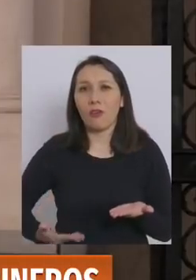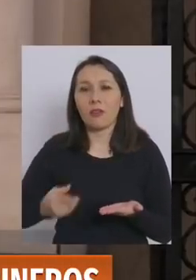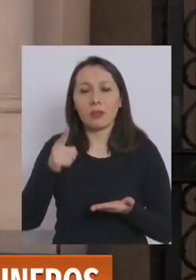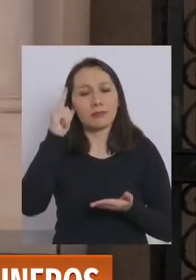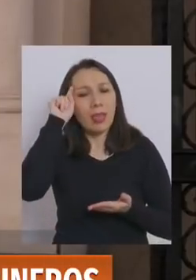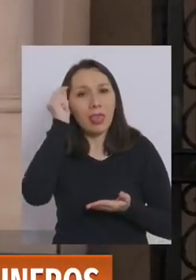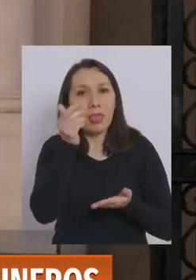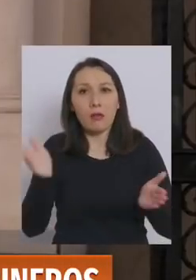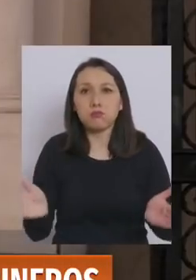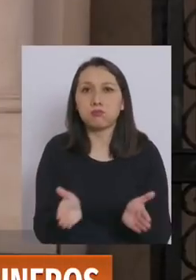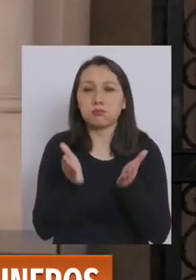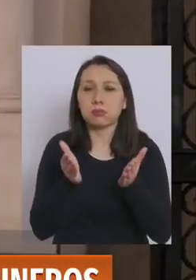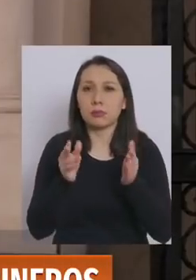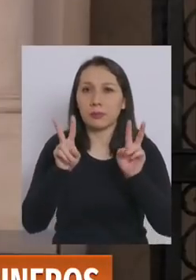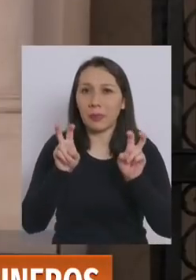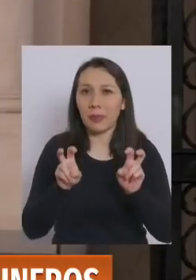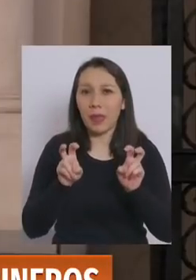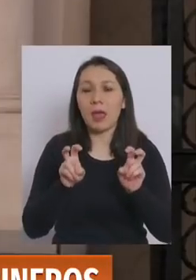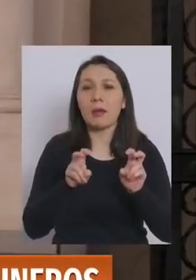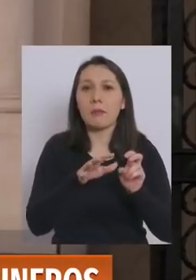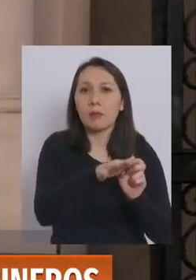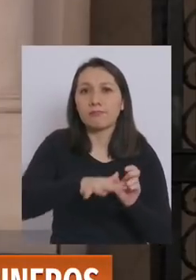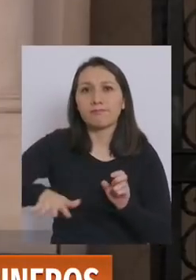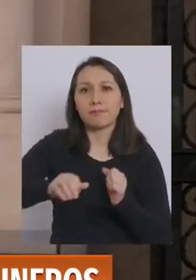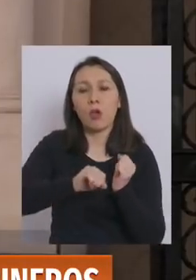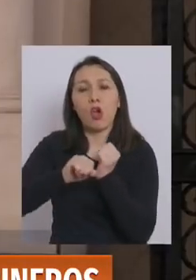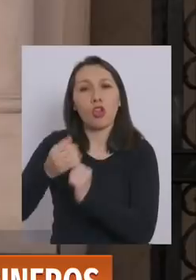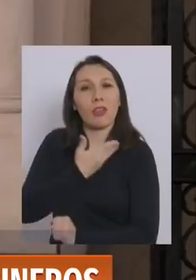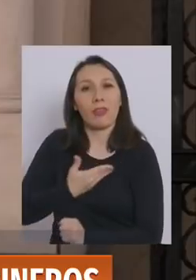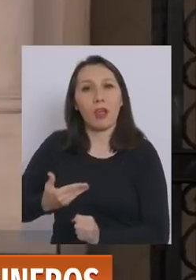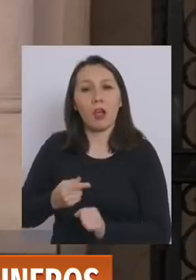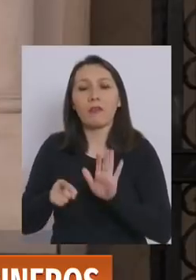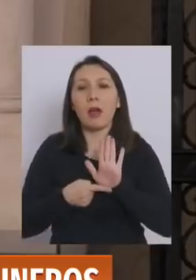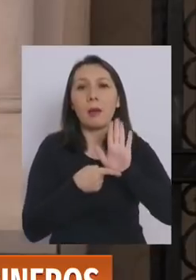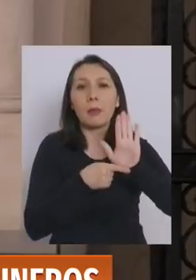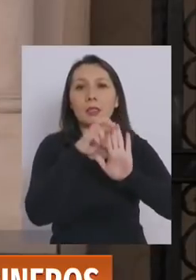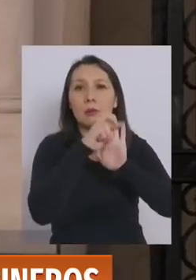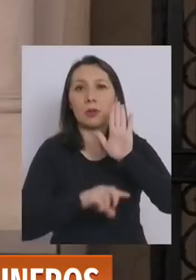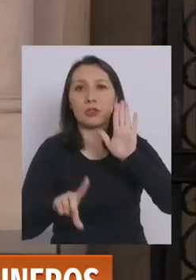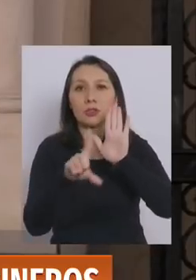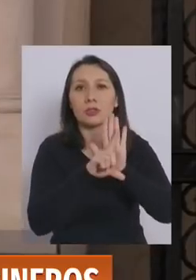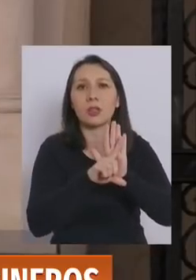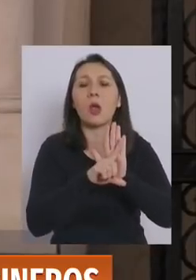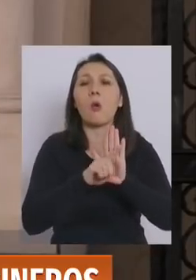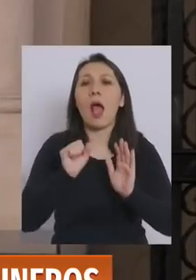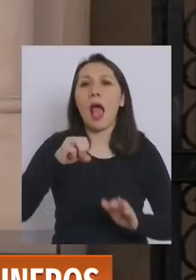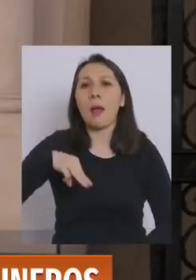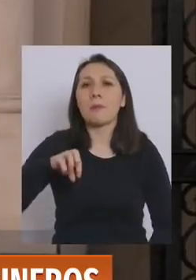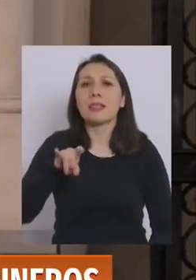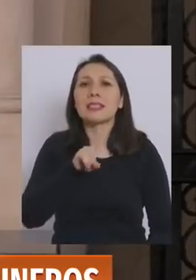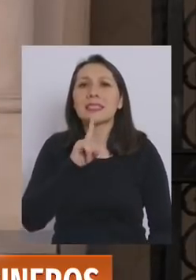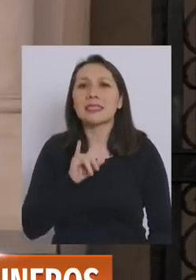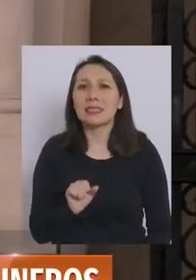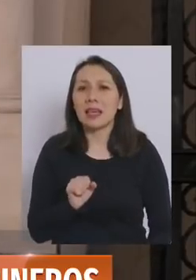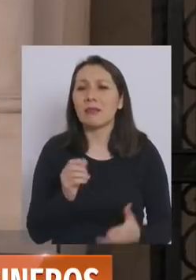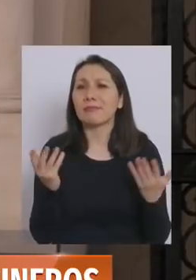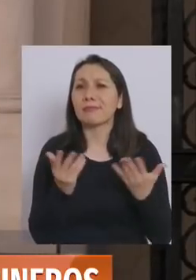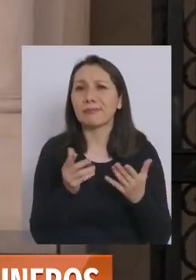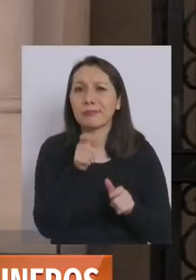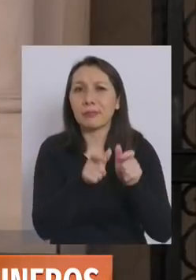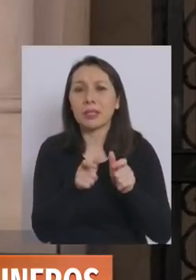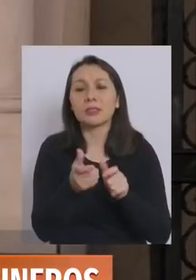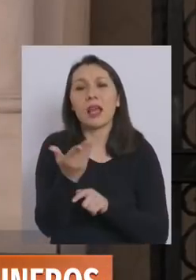que se está impulsando desde sectores de la oposición de presentar un proyecto de ley de amnistía para quienes